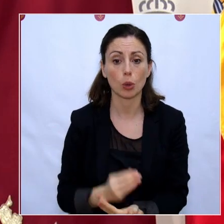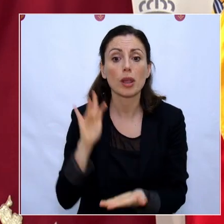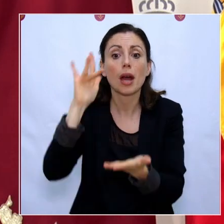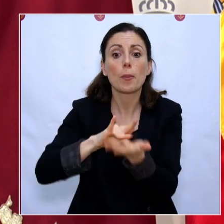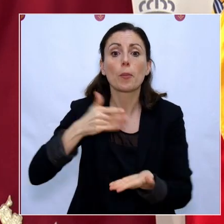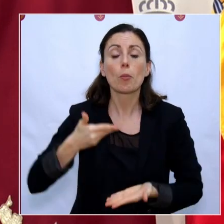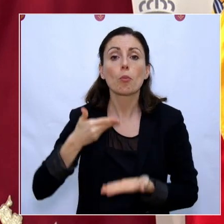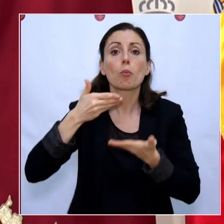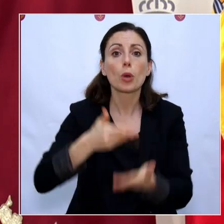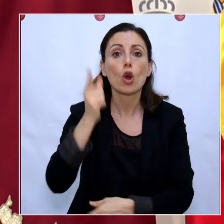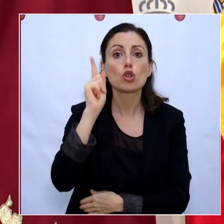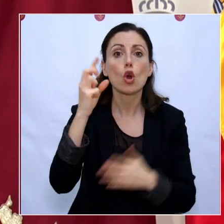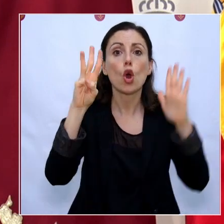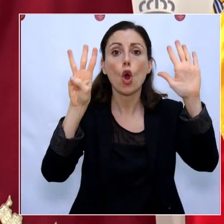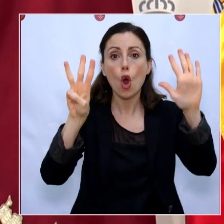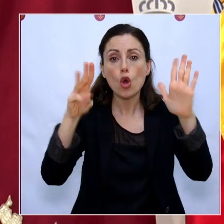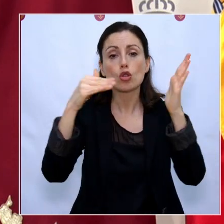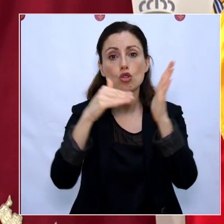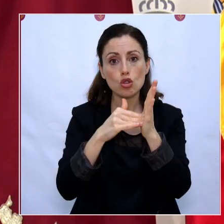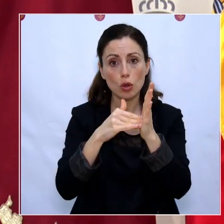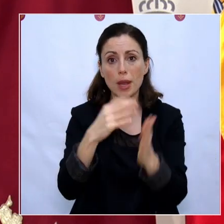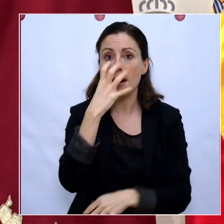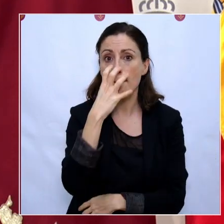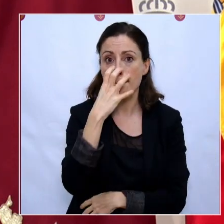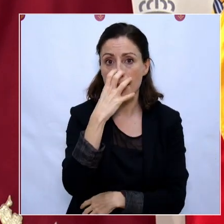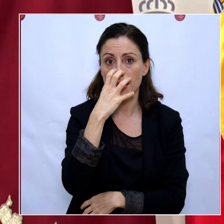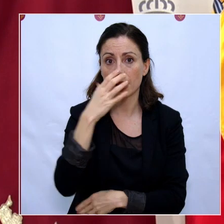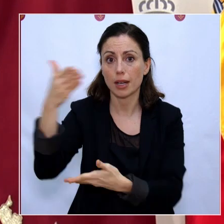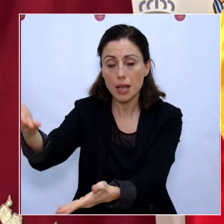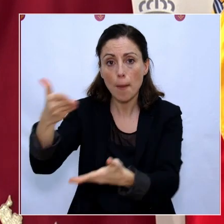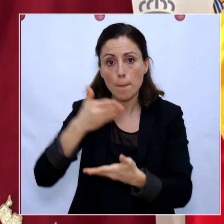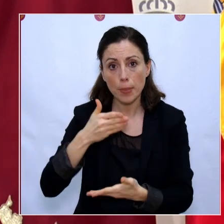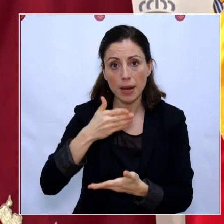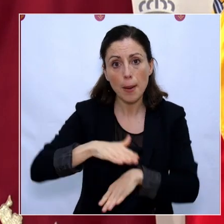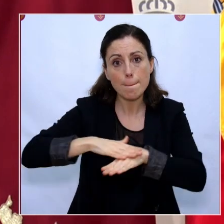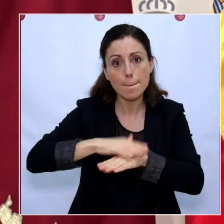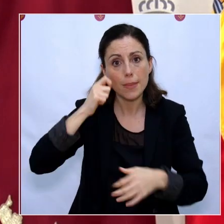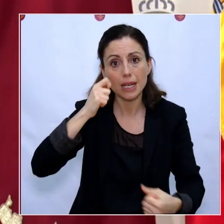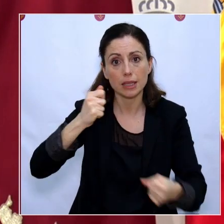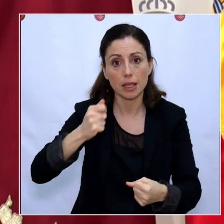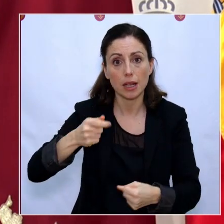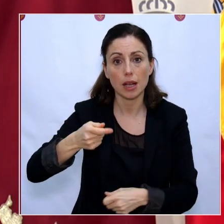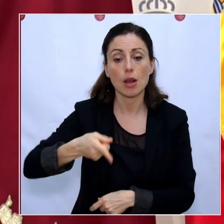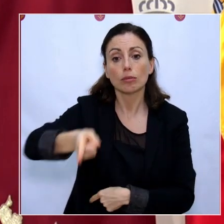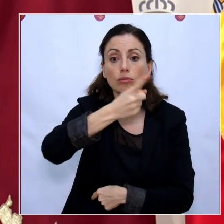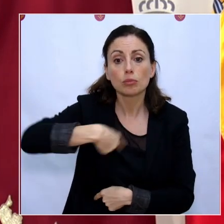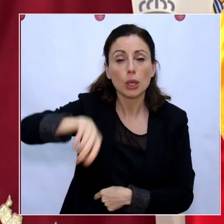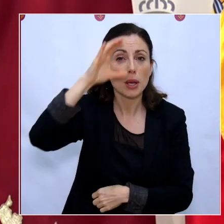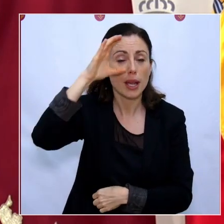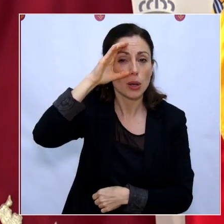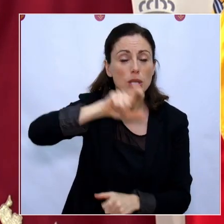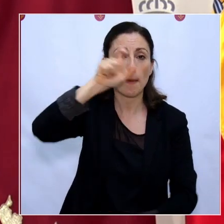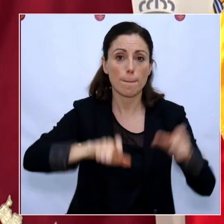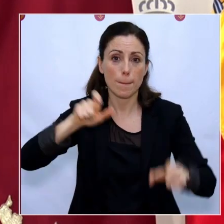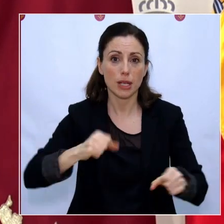llegado 8.000 mascarillas por parte del Ministerio de Sanidad. Muchos de los que hoy me escuchan, sanitarios o